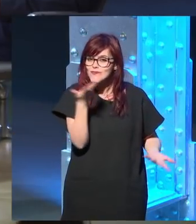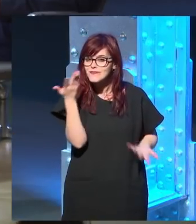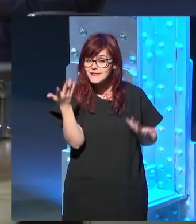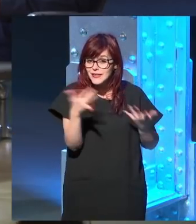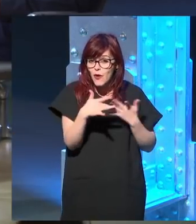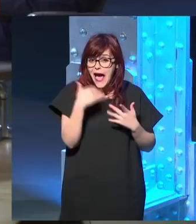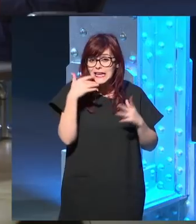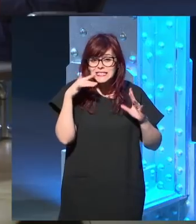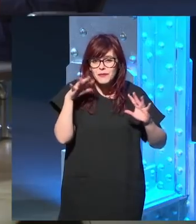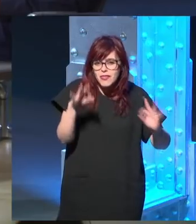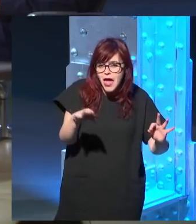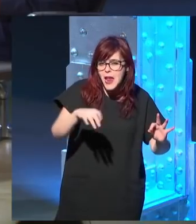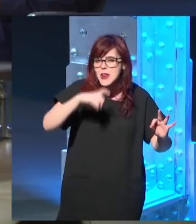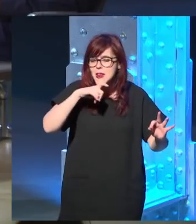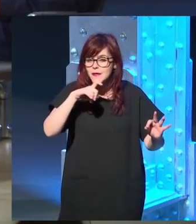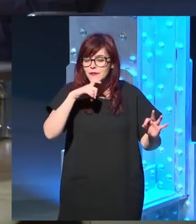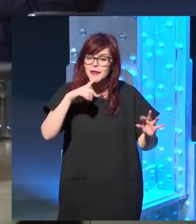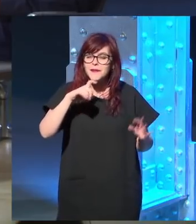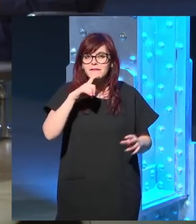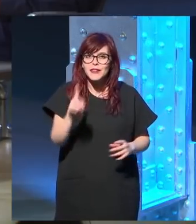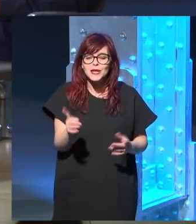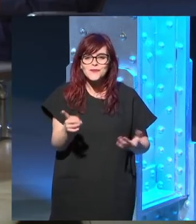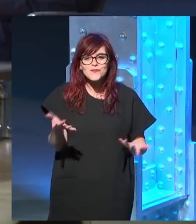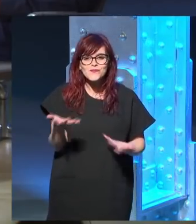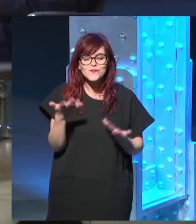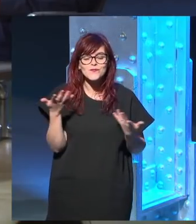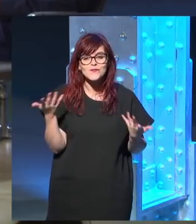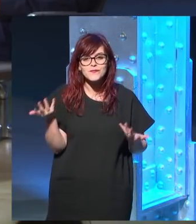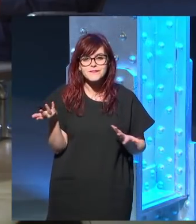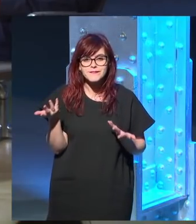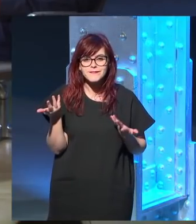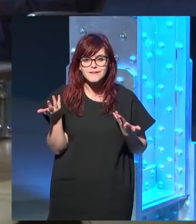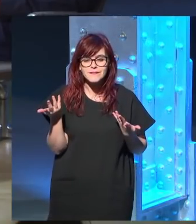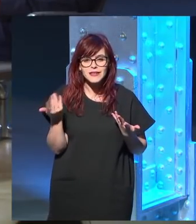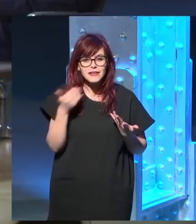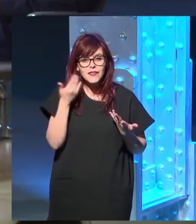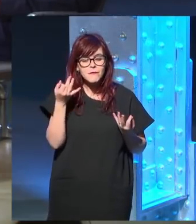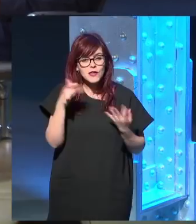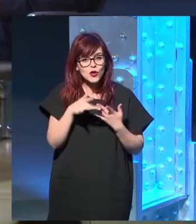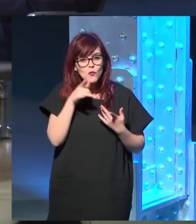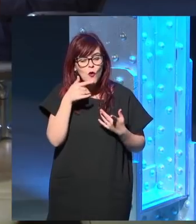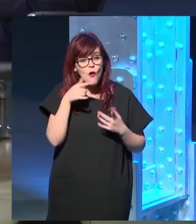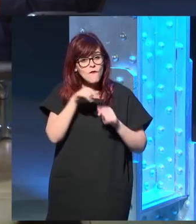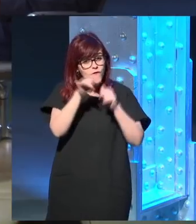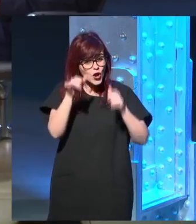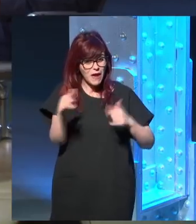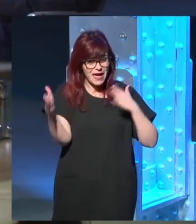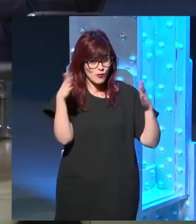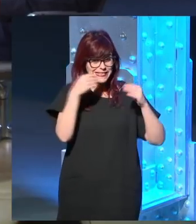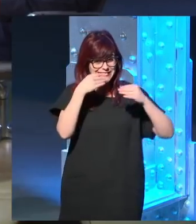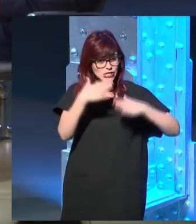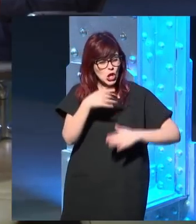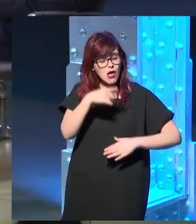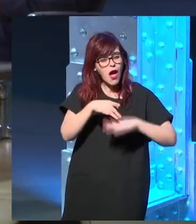especiales difíciles no difíciles quiero decir era muy intelectual esa esa